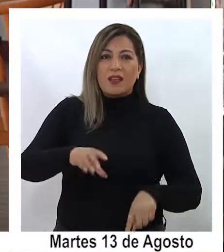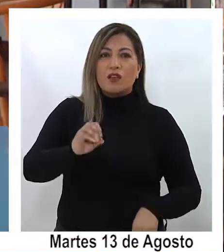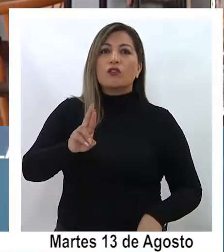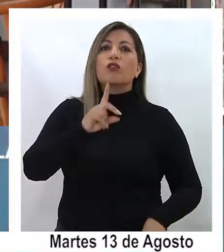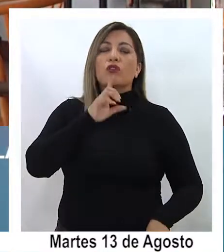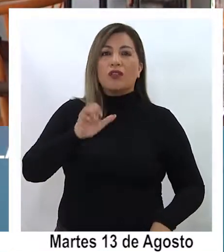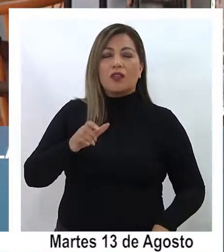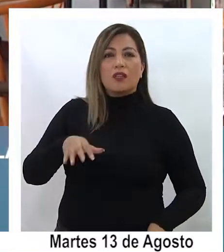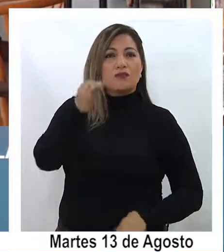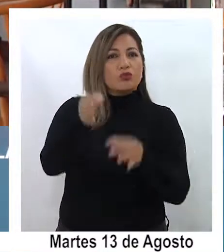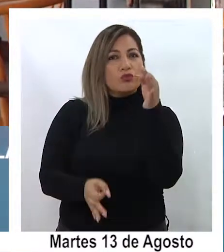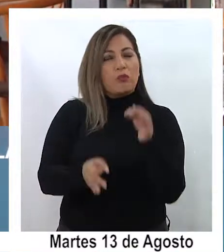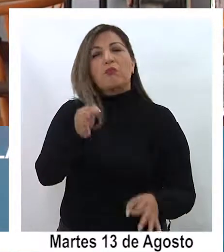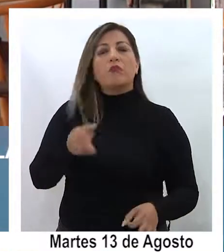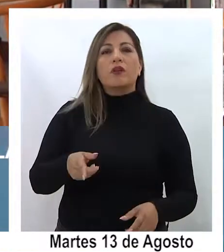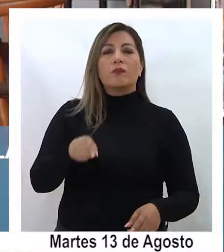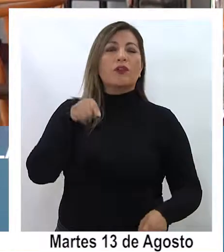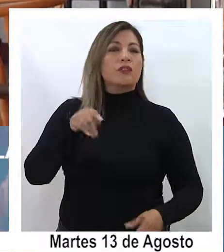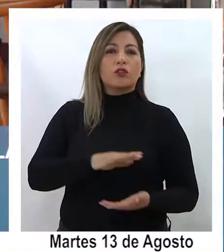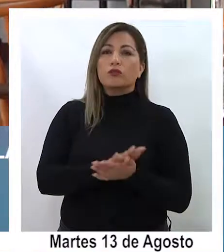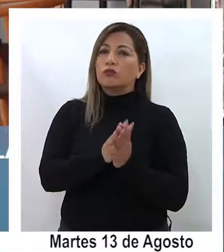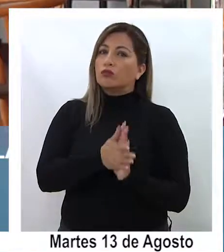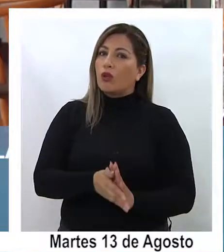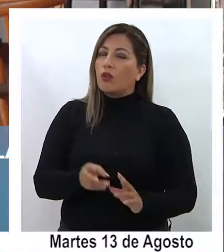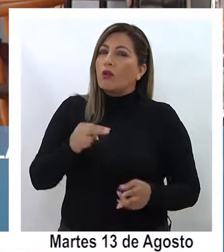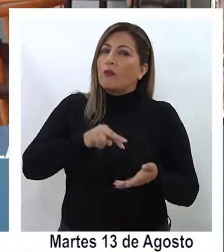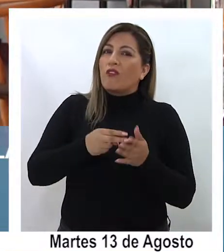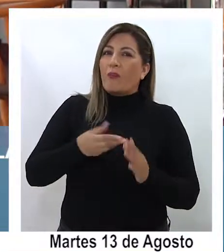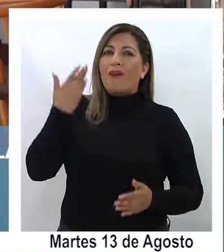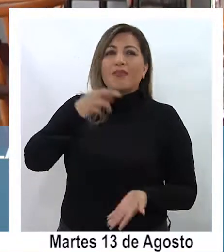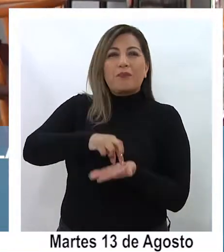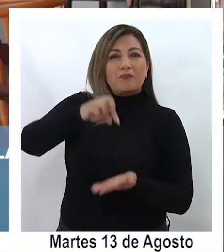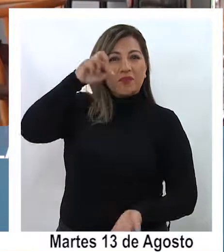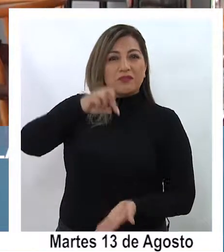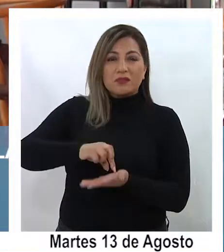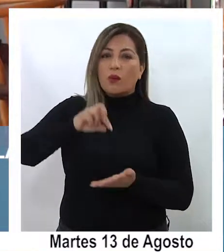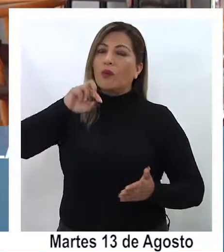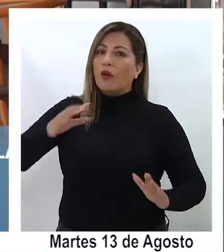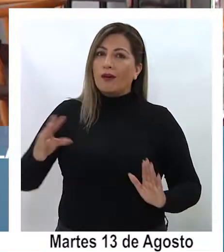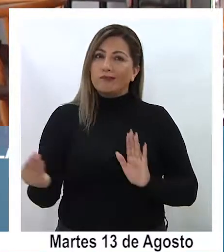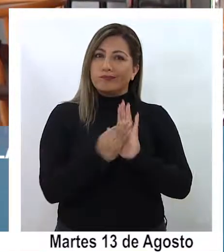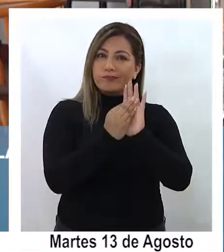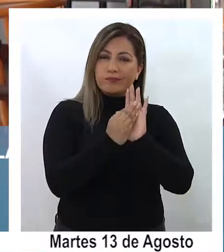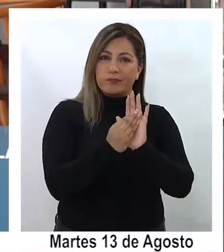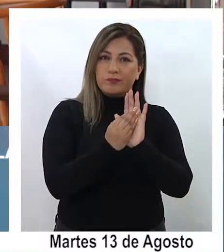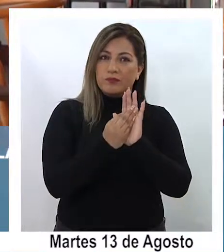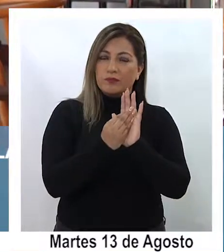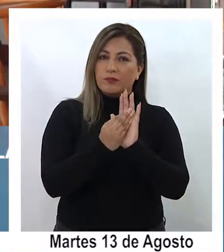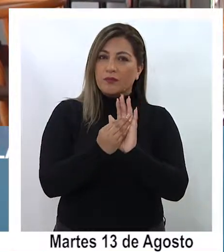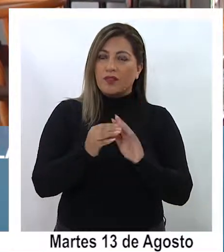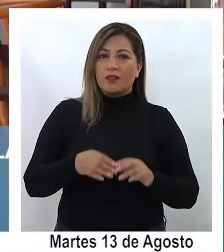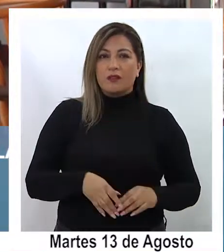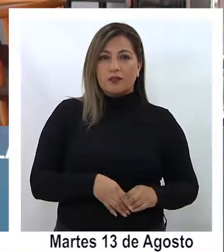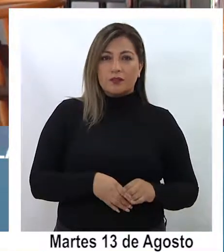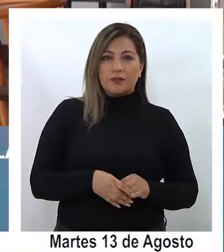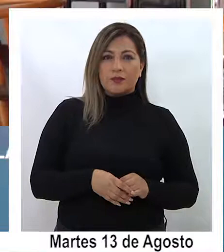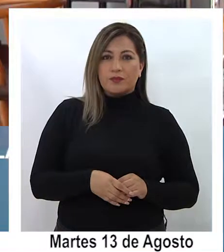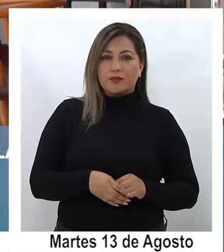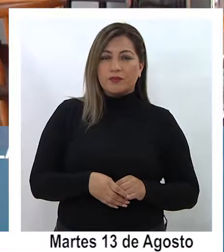hay varias causas que forman parte de todo el episodio de desagua, ¿verdad? pero que están separadas en distintas